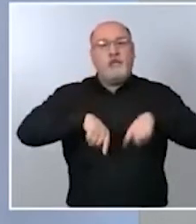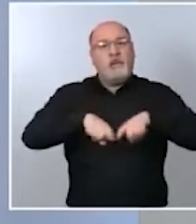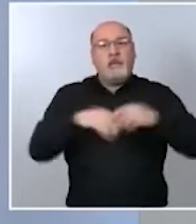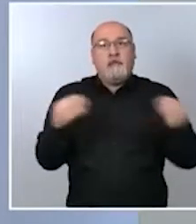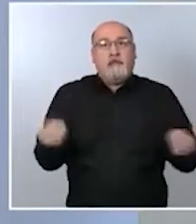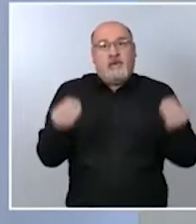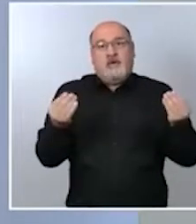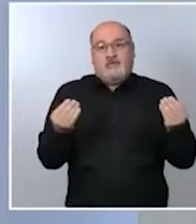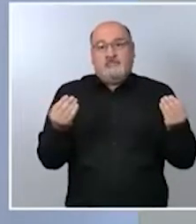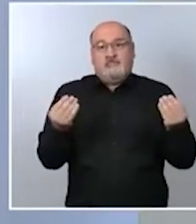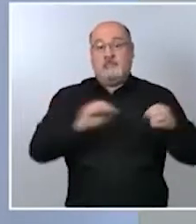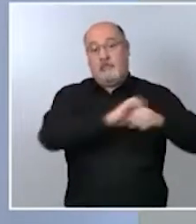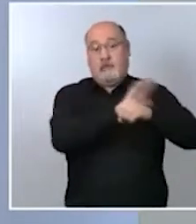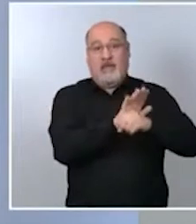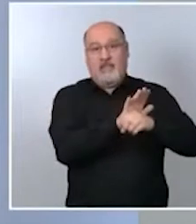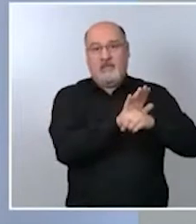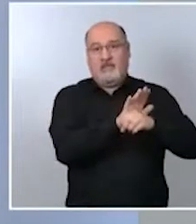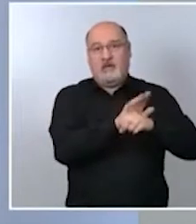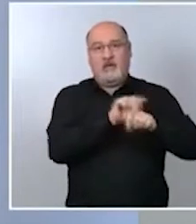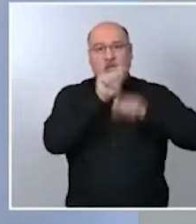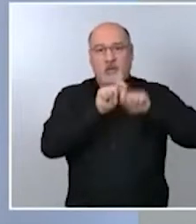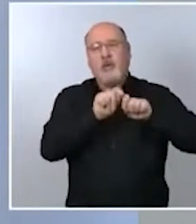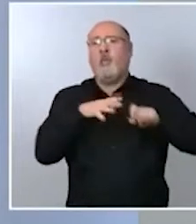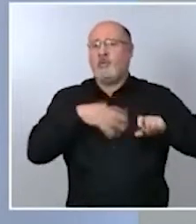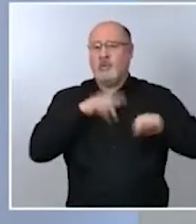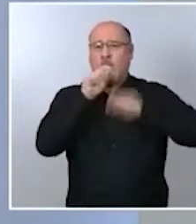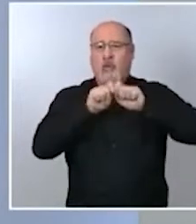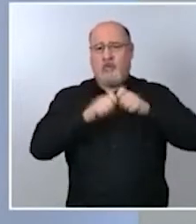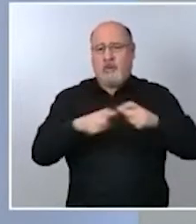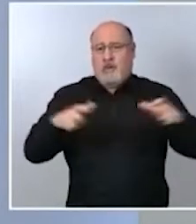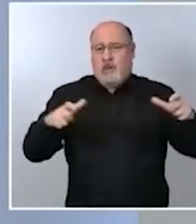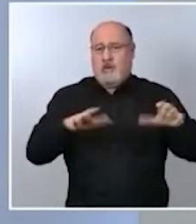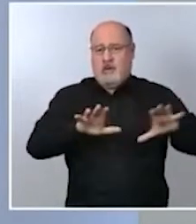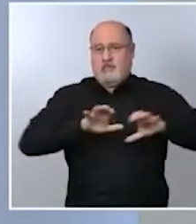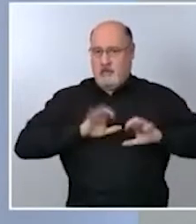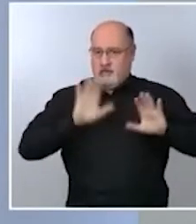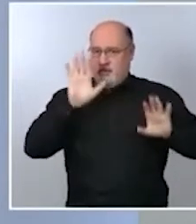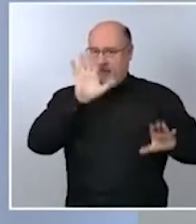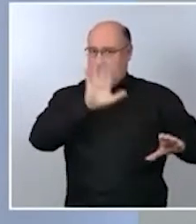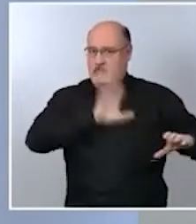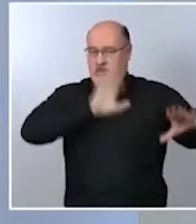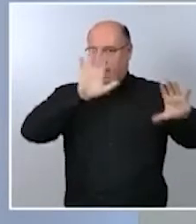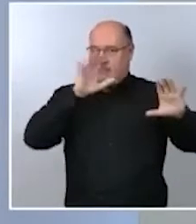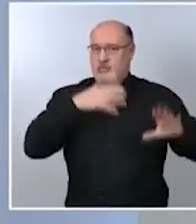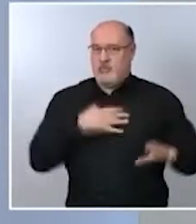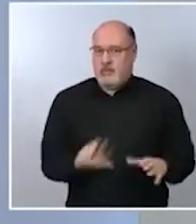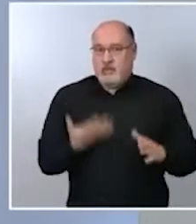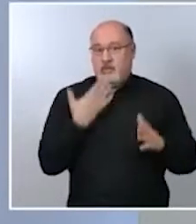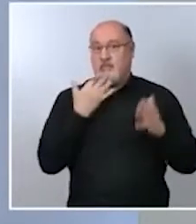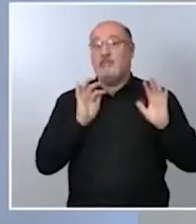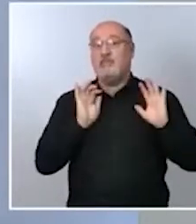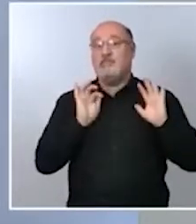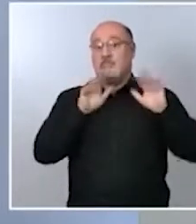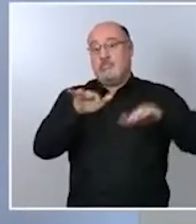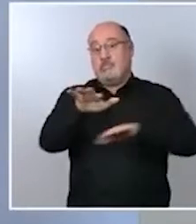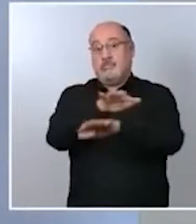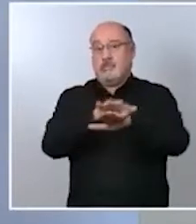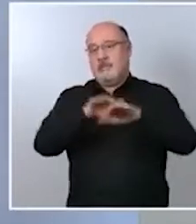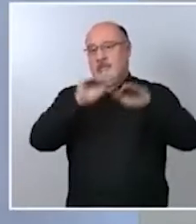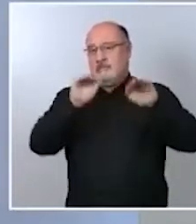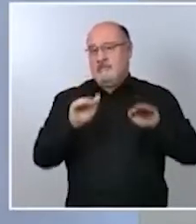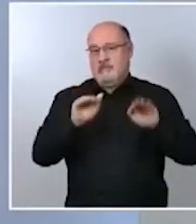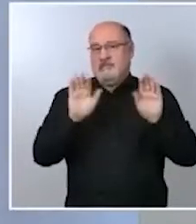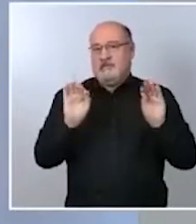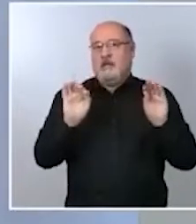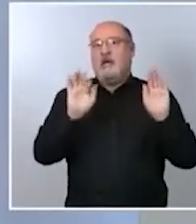es un factor de transmisión del virus por tanto en la medida en que ha disminuido pues entendemos que en ese sentido desde un punto de